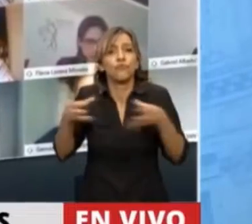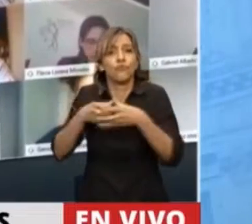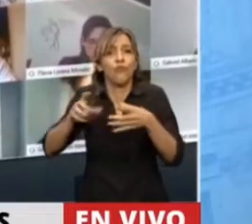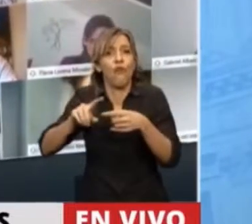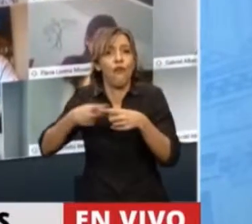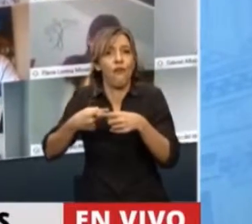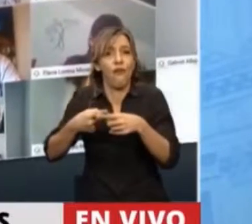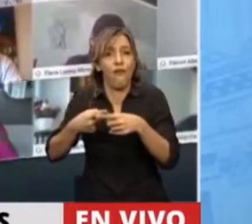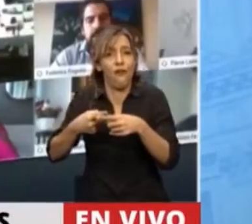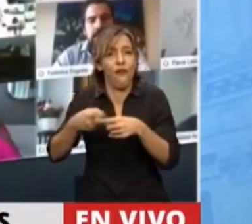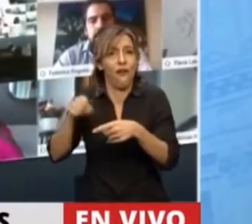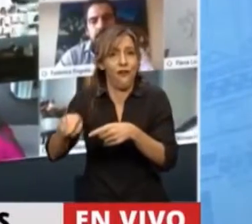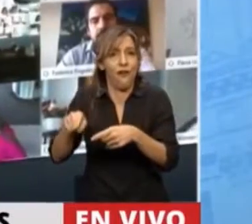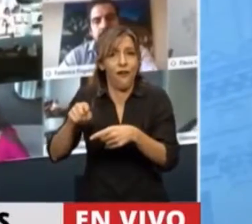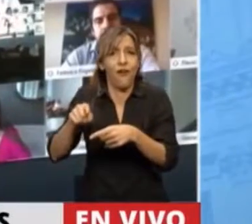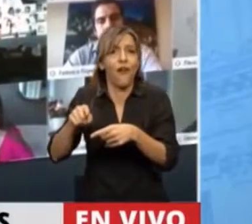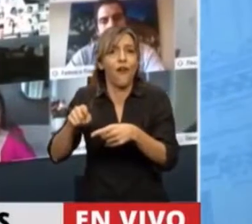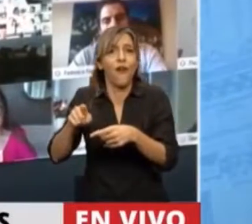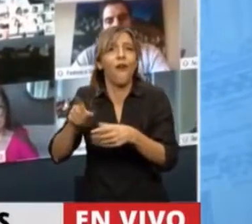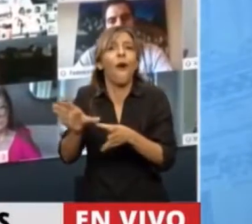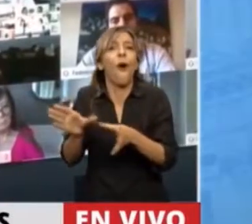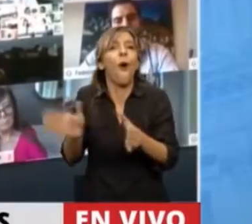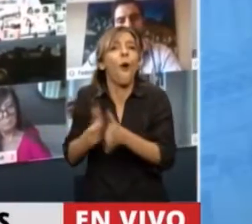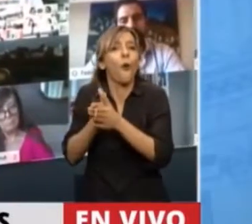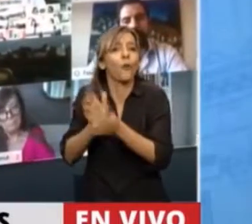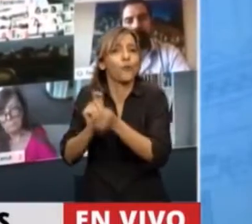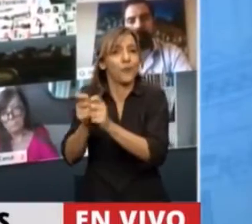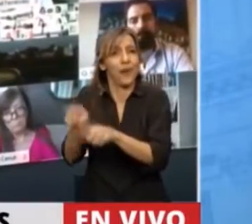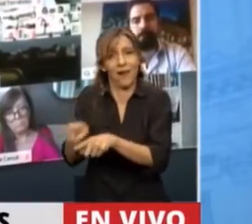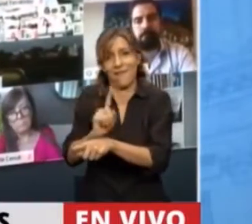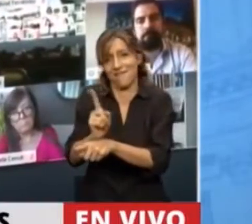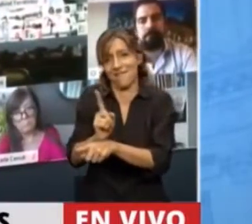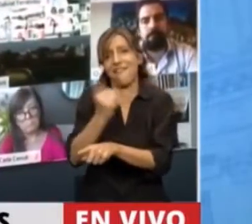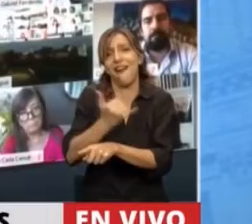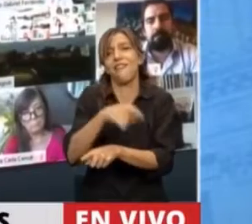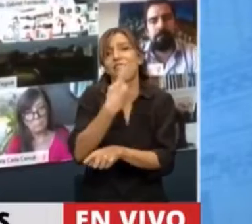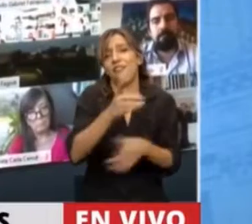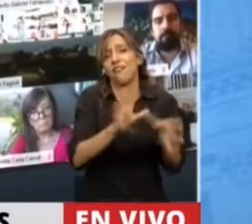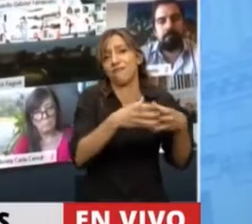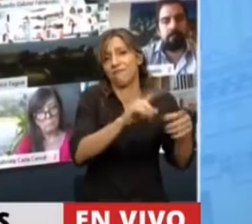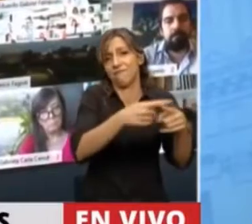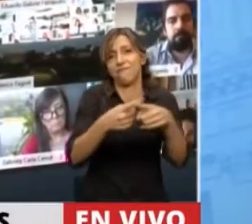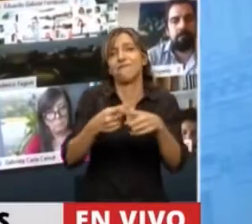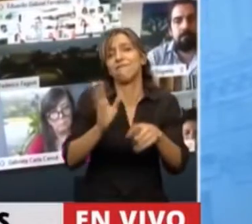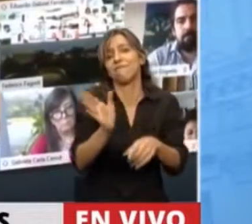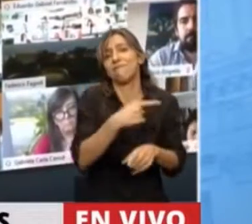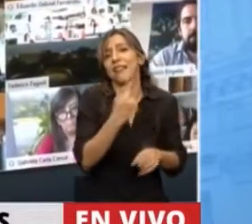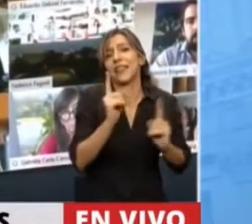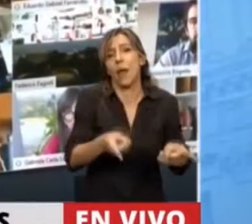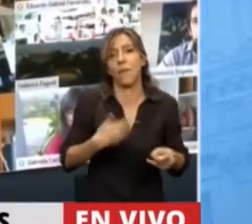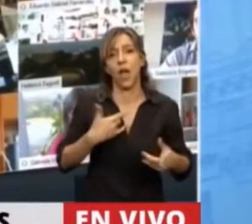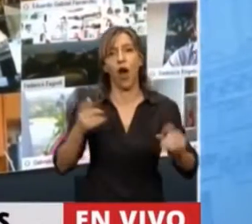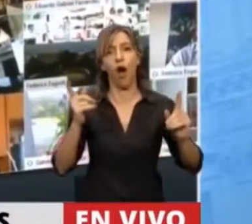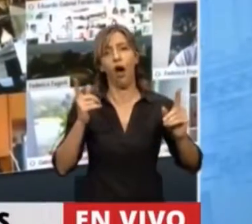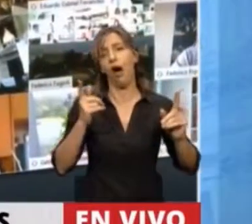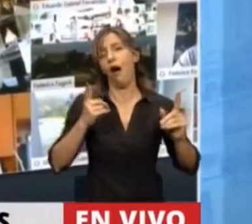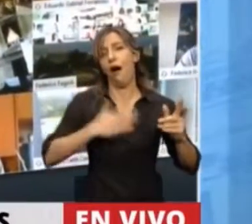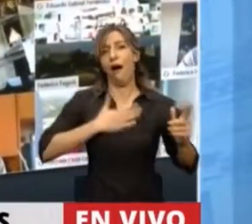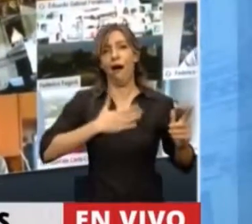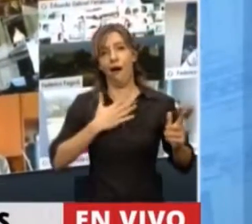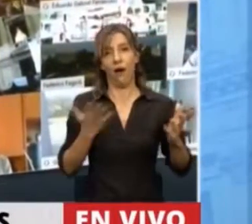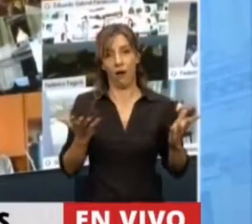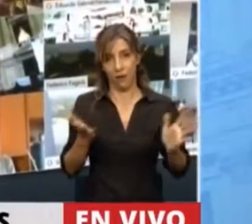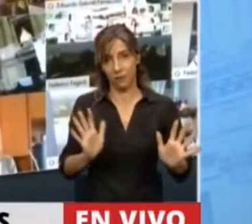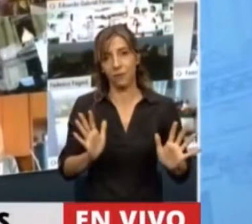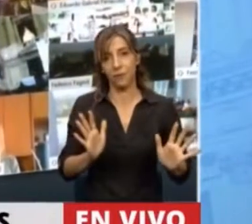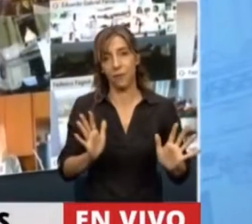a festejar este acuerdo, este canje, que va a ser oneroso, por supuesto, para el pueblo argentino. Ya nos vamos a referir en el